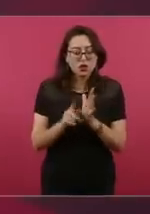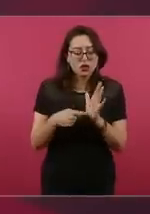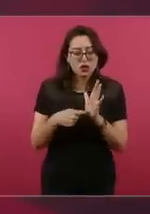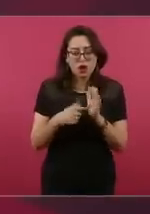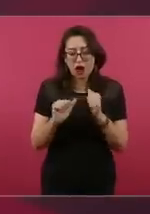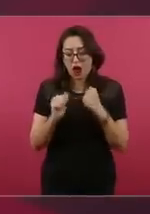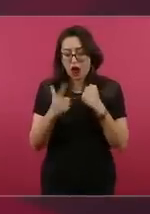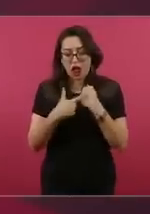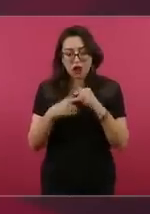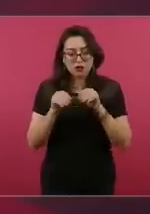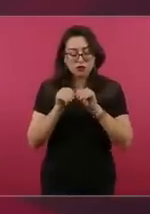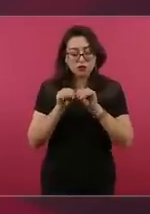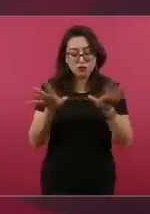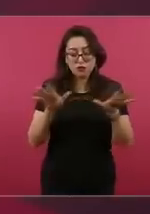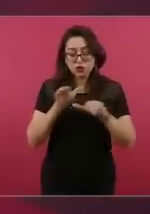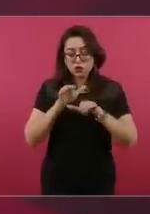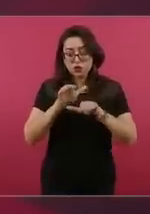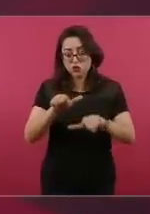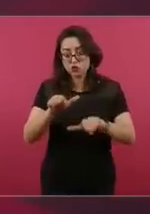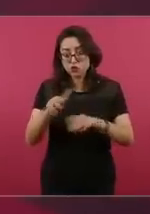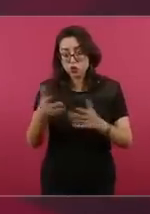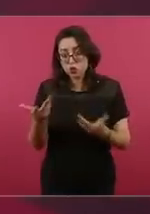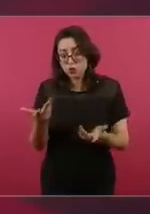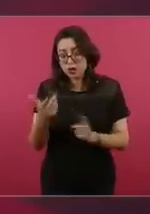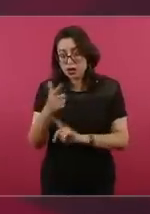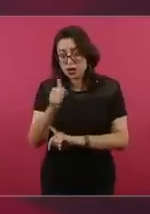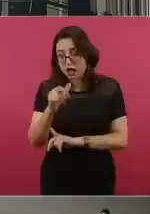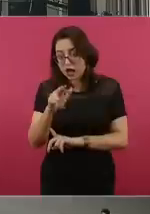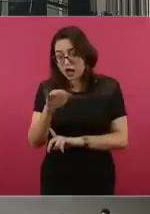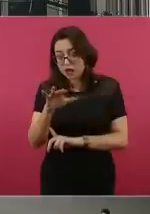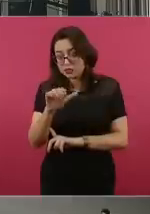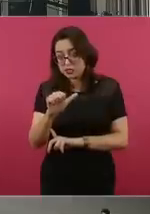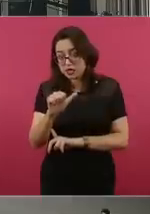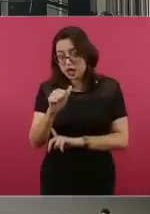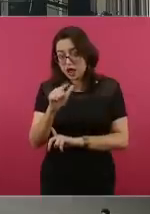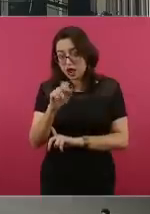se ha dicho algo del caso de García Luna?